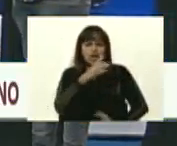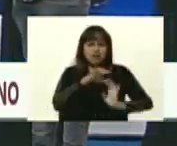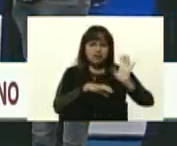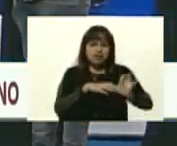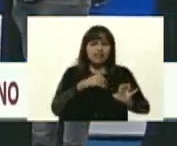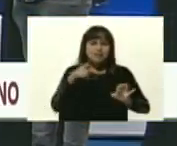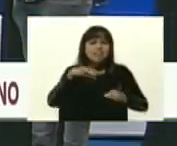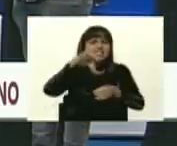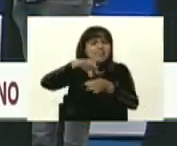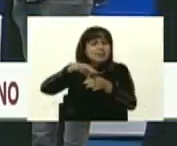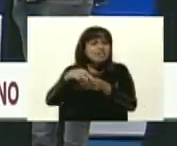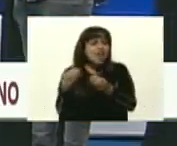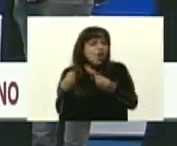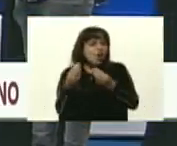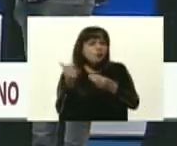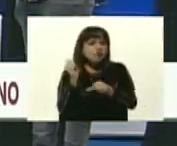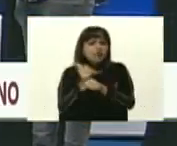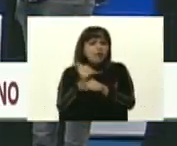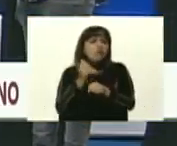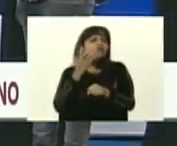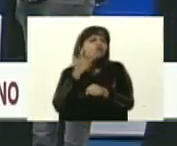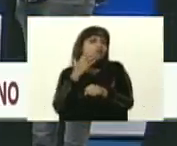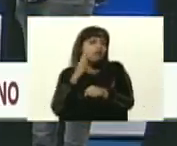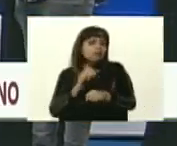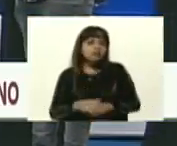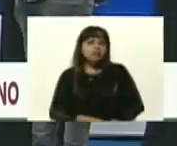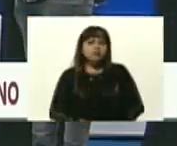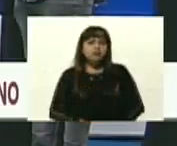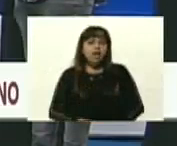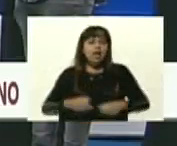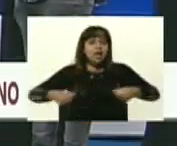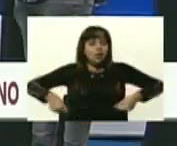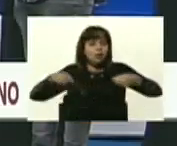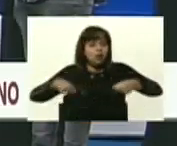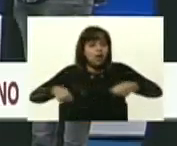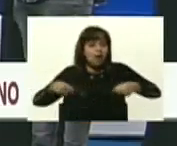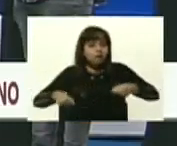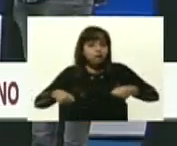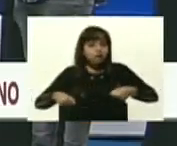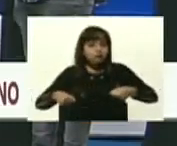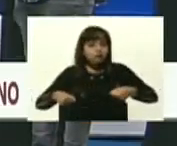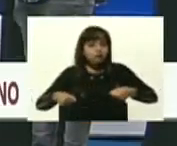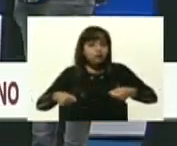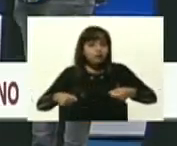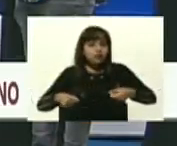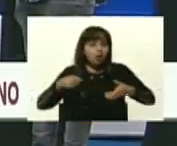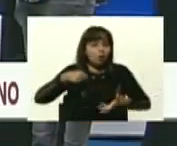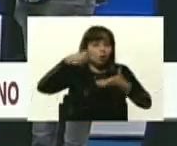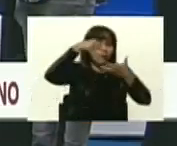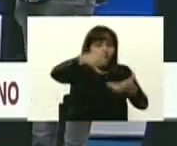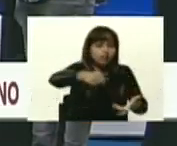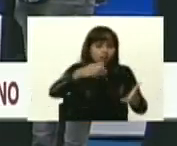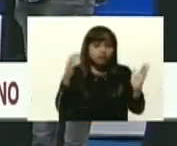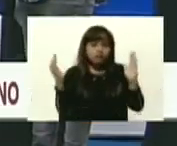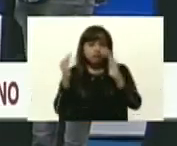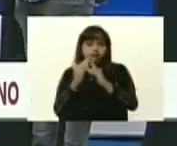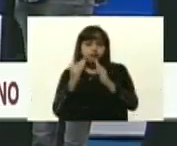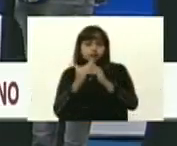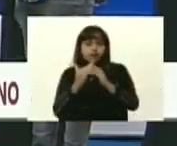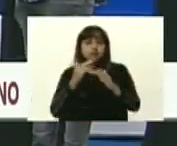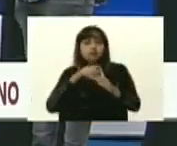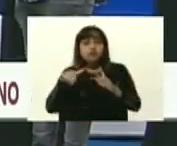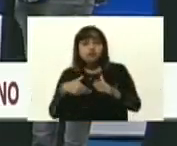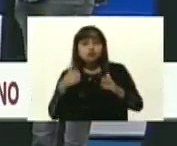para las semillas. Por ejemplo, los CLAP, que es un mercado que se lleva al hogar. Nosotros